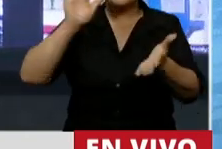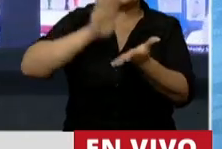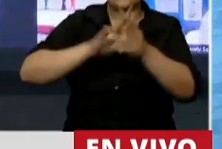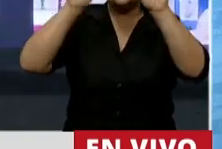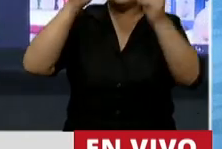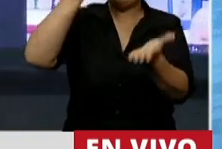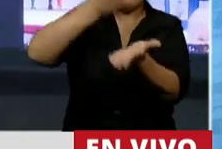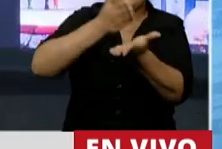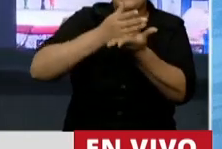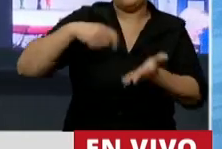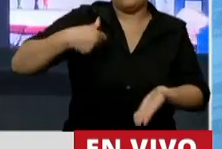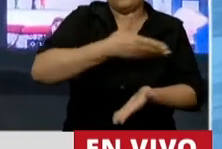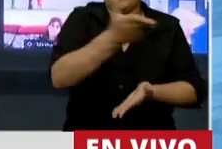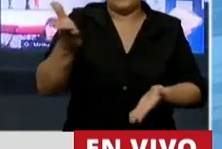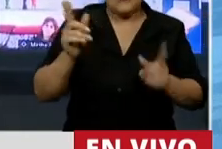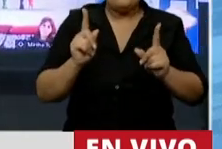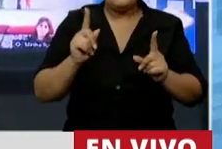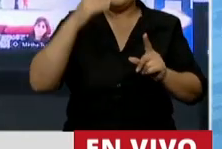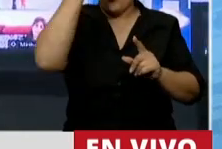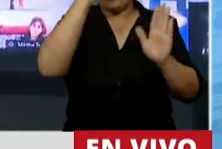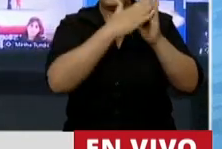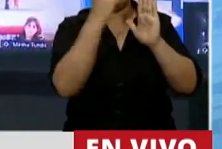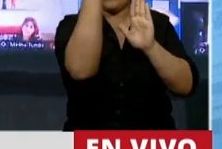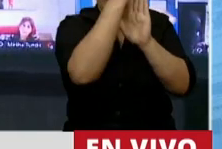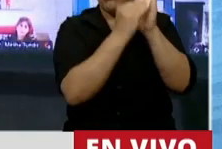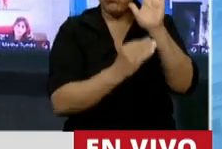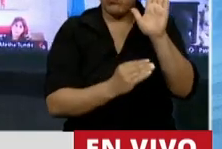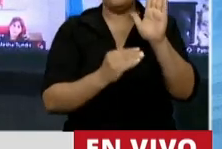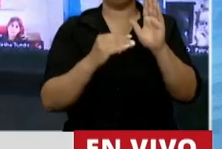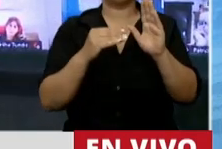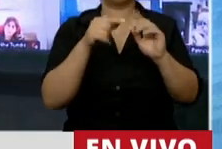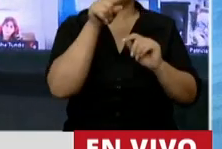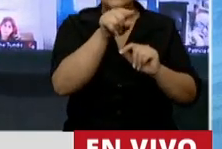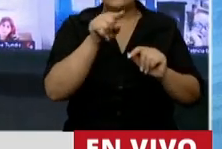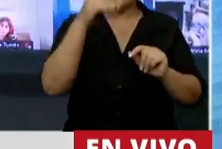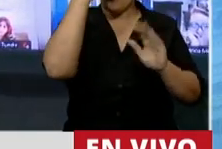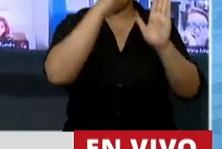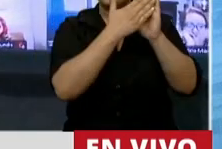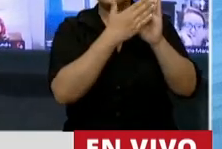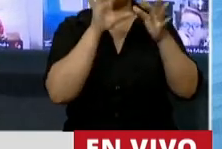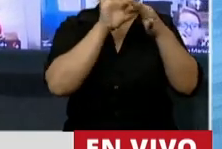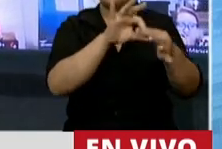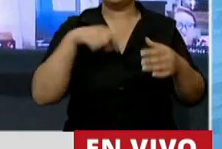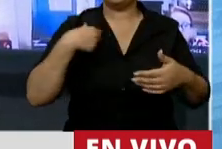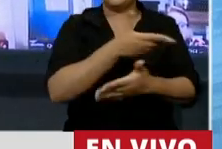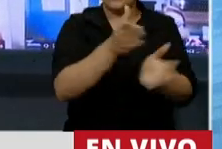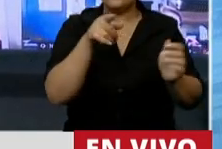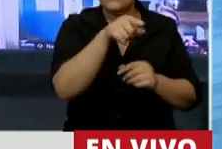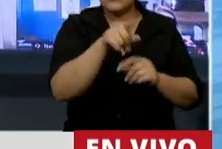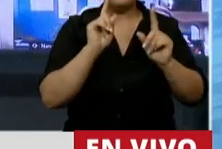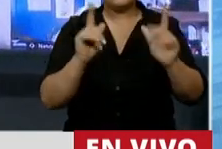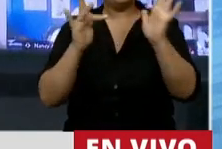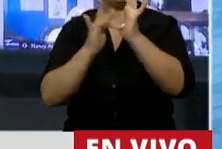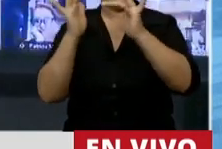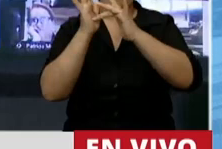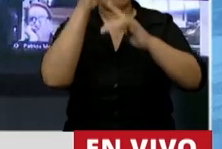sociales en las constituciones. El constitucionalismo social es alumbrado por las encíclicas